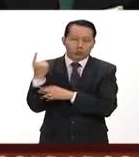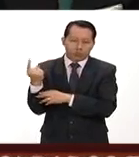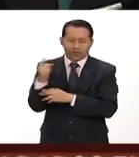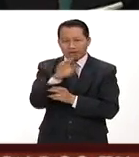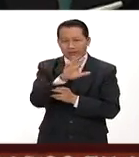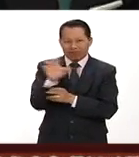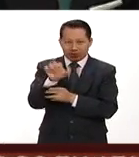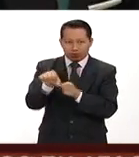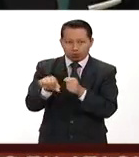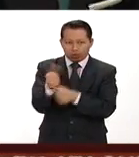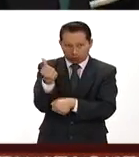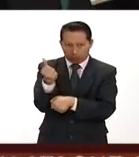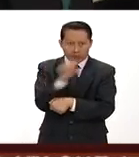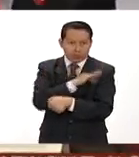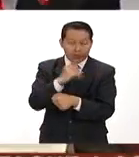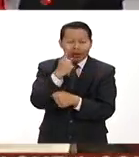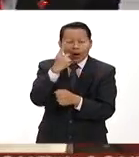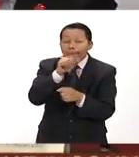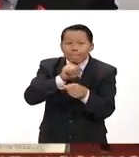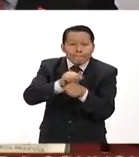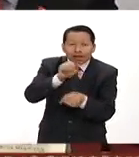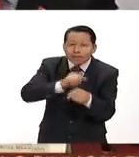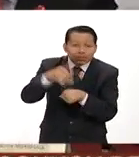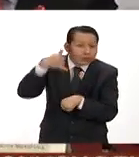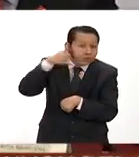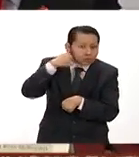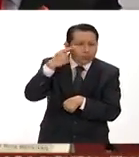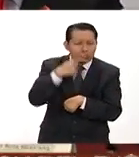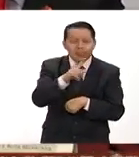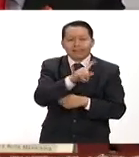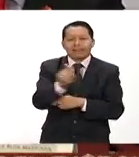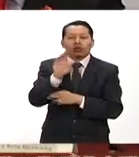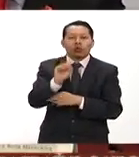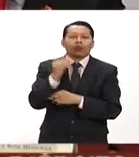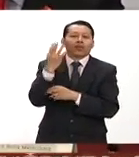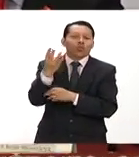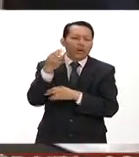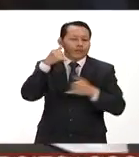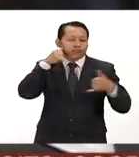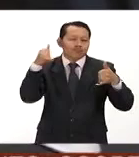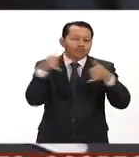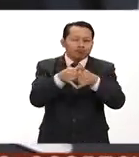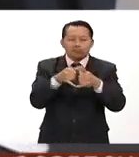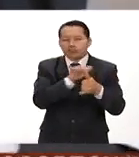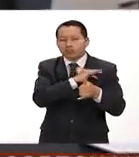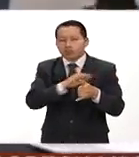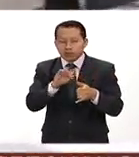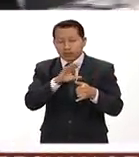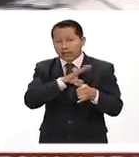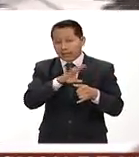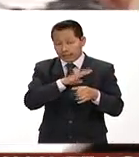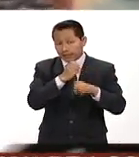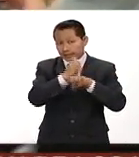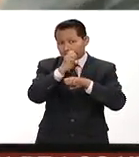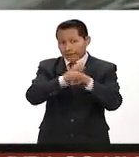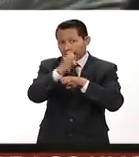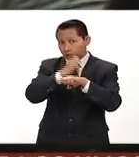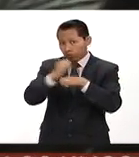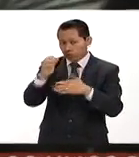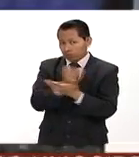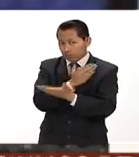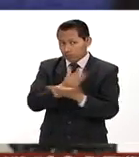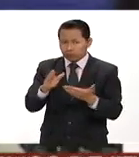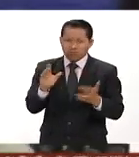permitirá homologar en un solo número telefónico las 194 líneas locales de emergencia con las que cuenta cada entidad por separado